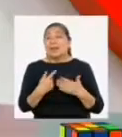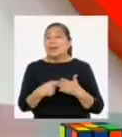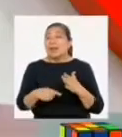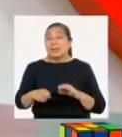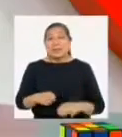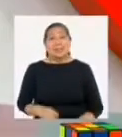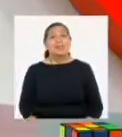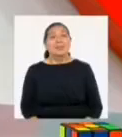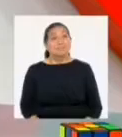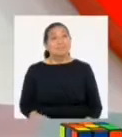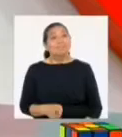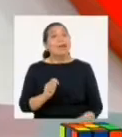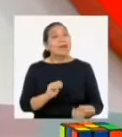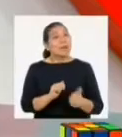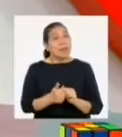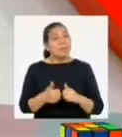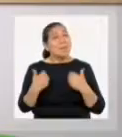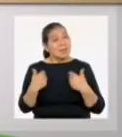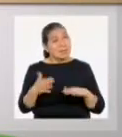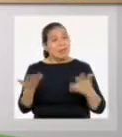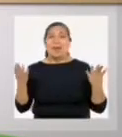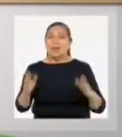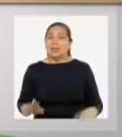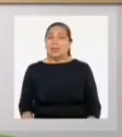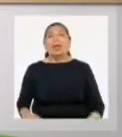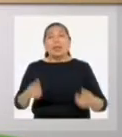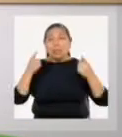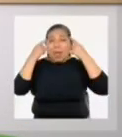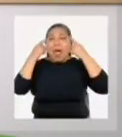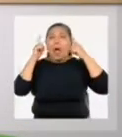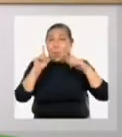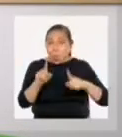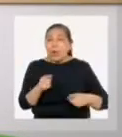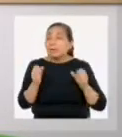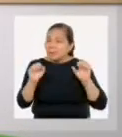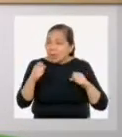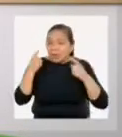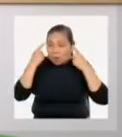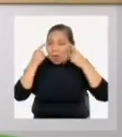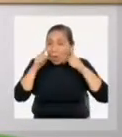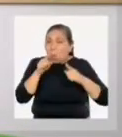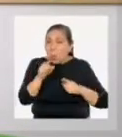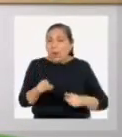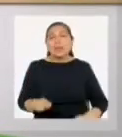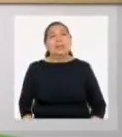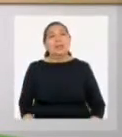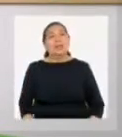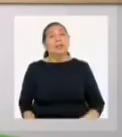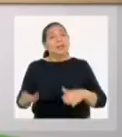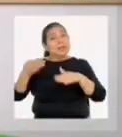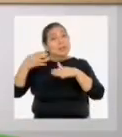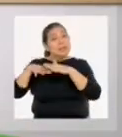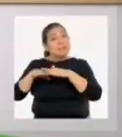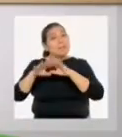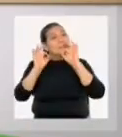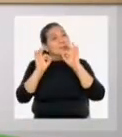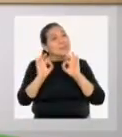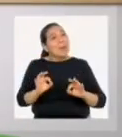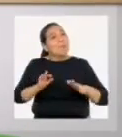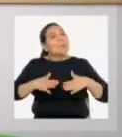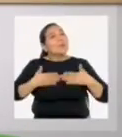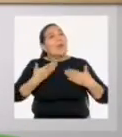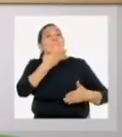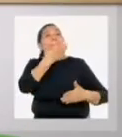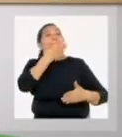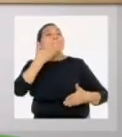debiera. Y eso debe cambiar ya. De acuerdo contigo, Rebot. Y las políticas de inclusión siempre